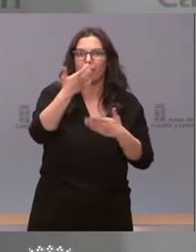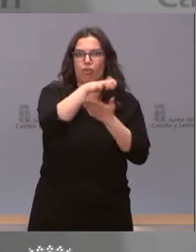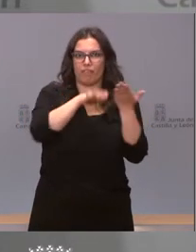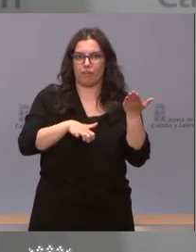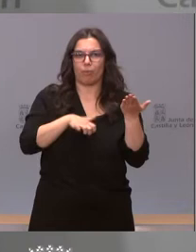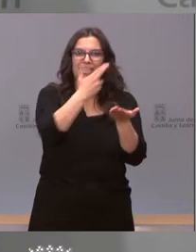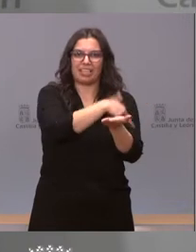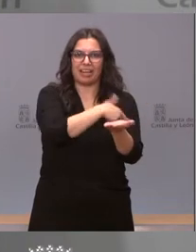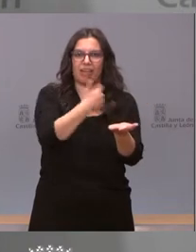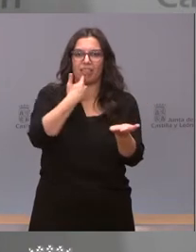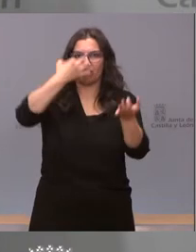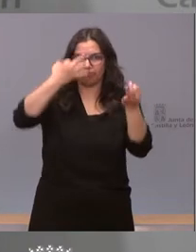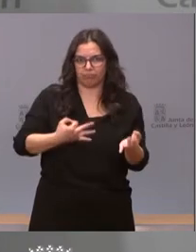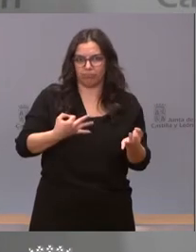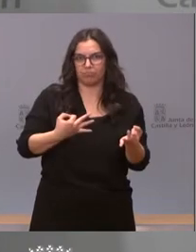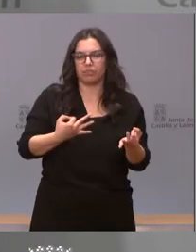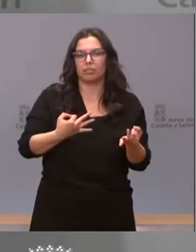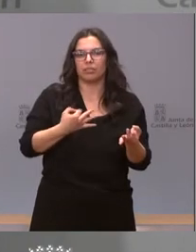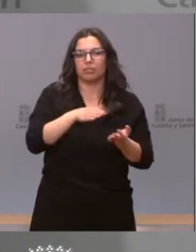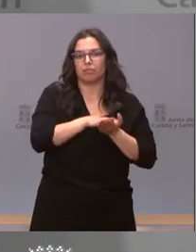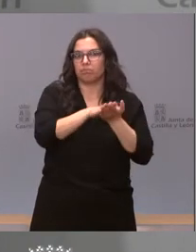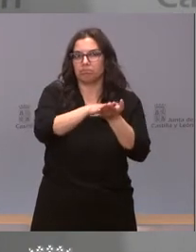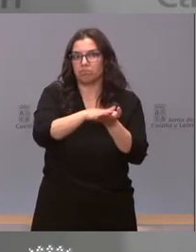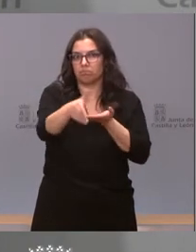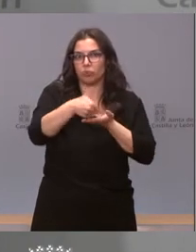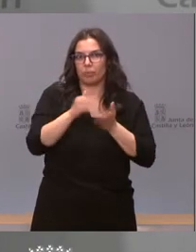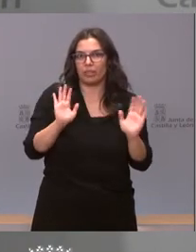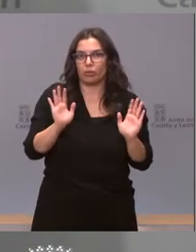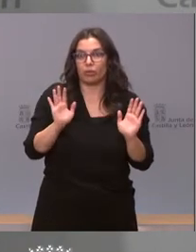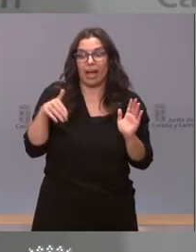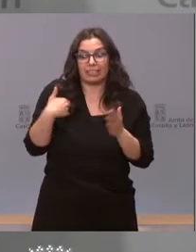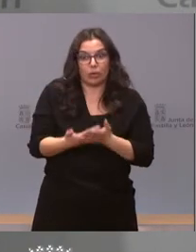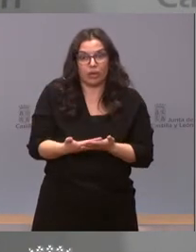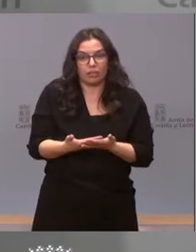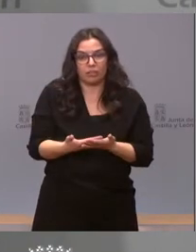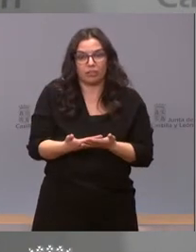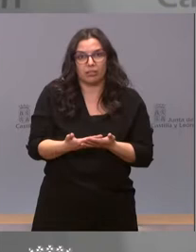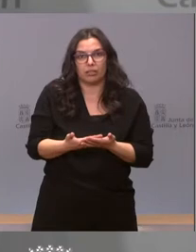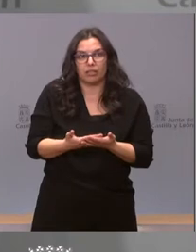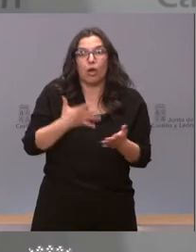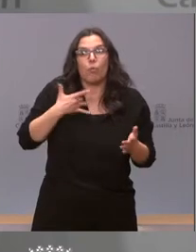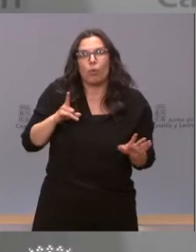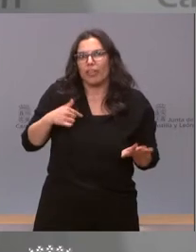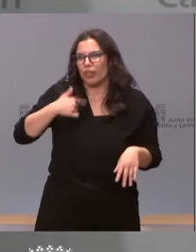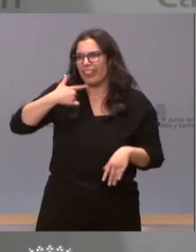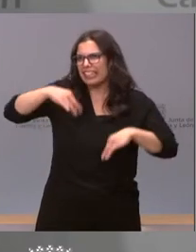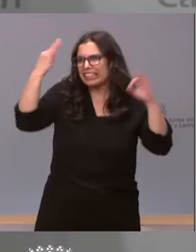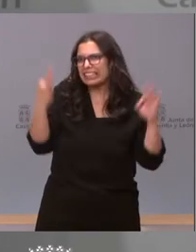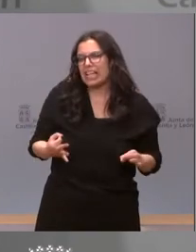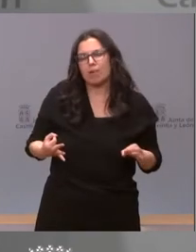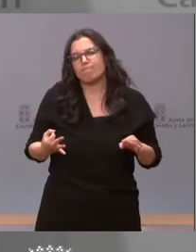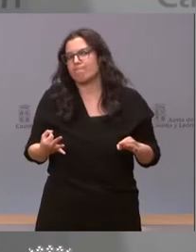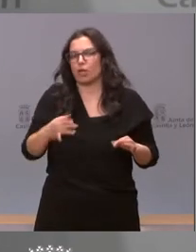un informe de salud pública. En este momento, hasta donde yo sé, en este momento pudiera ser, que yo no se lo puedo negar con